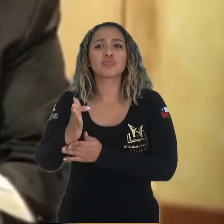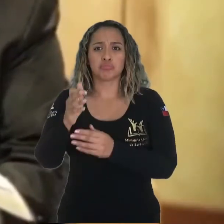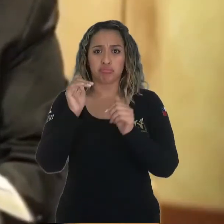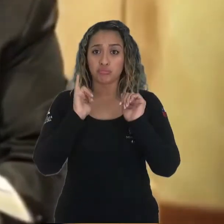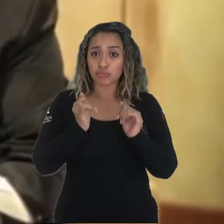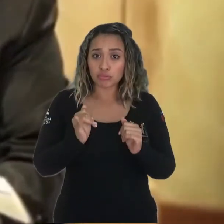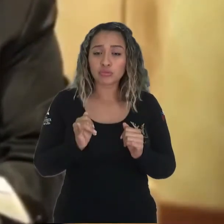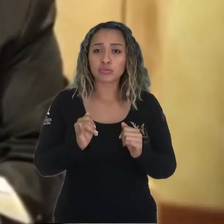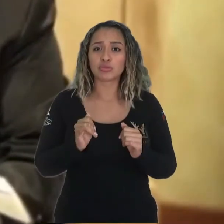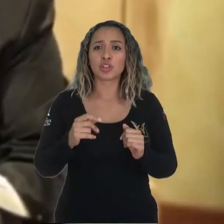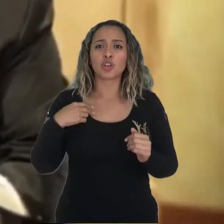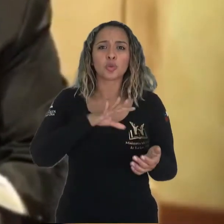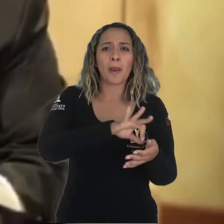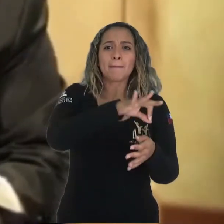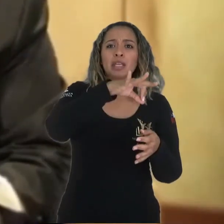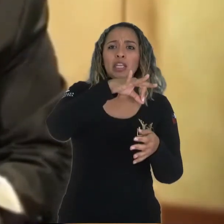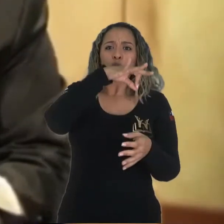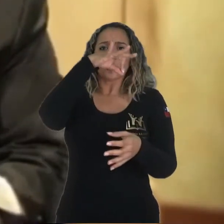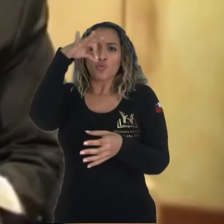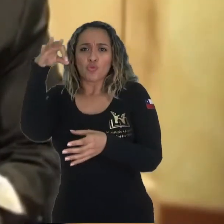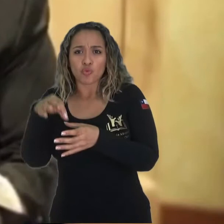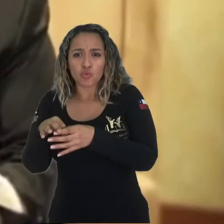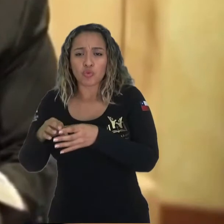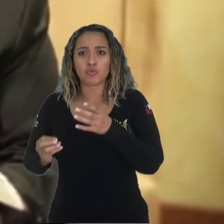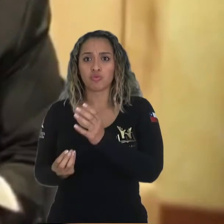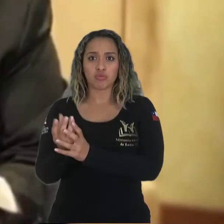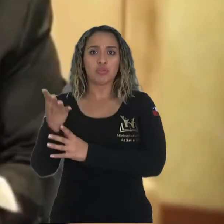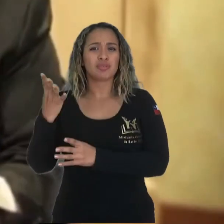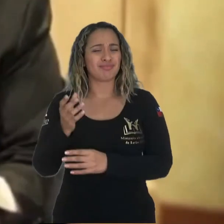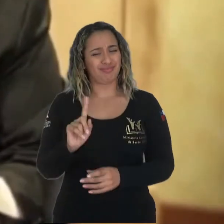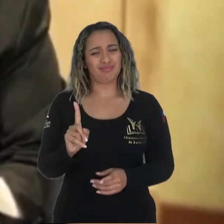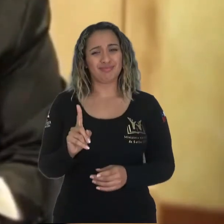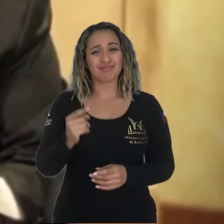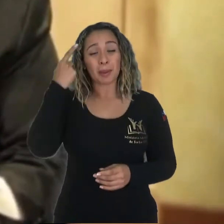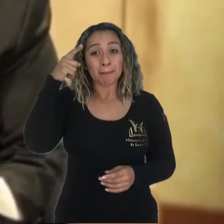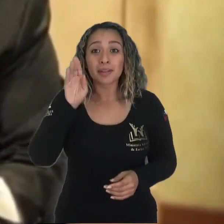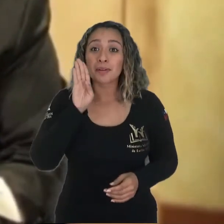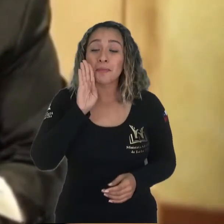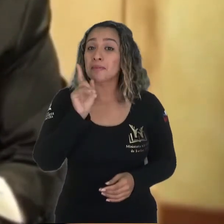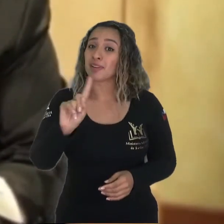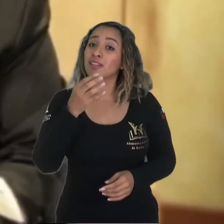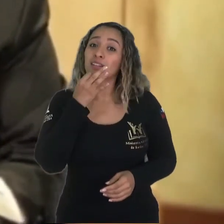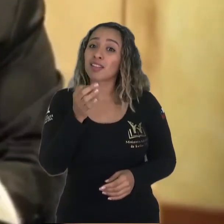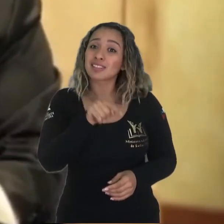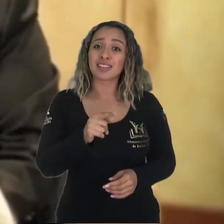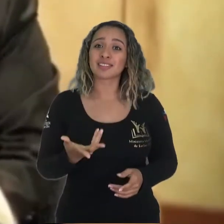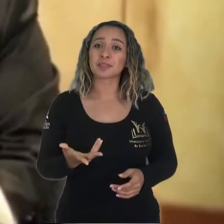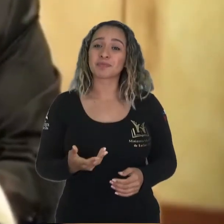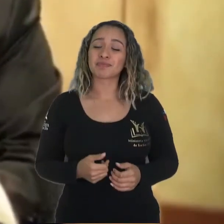formas de vida Esa idea no es bíblica Porque la Biblia dice así